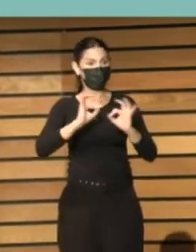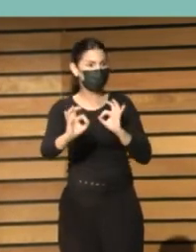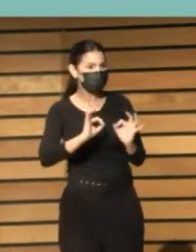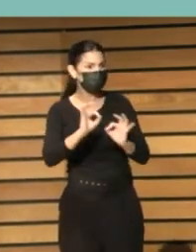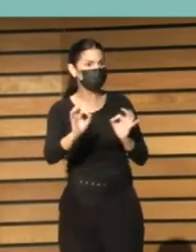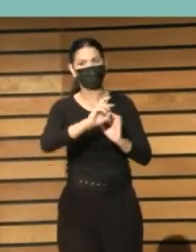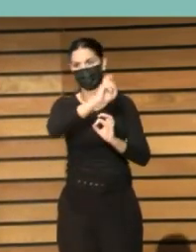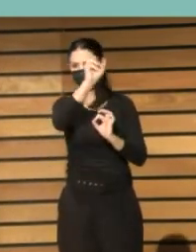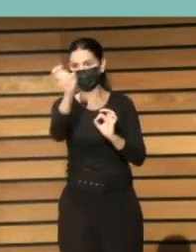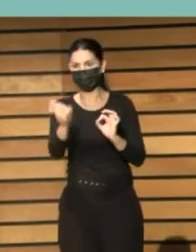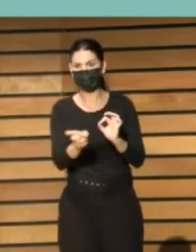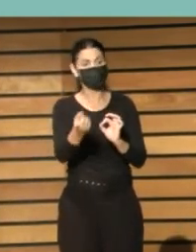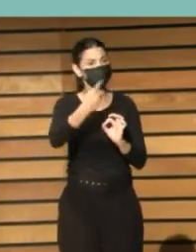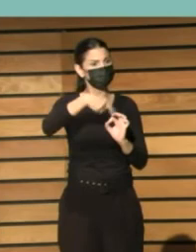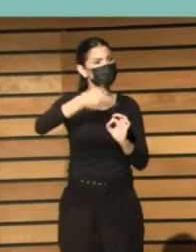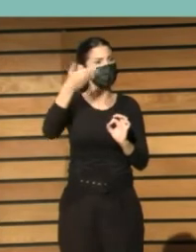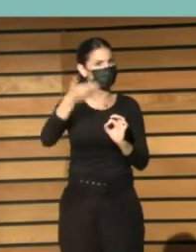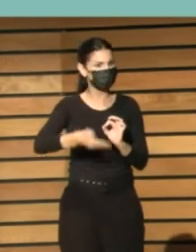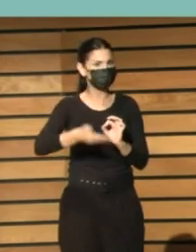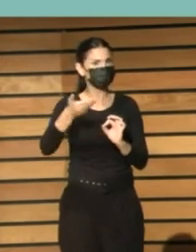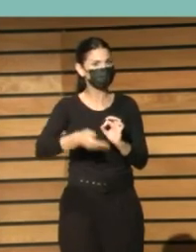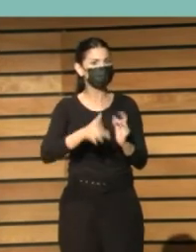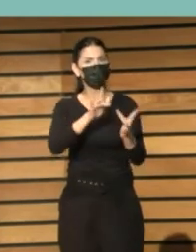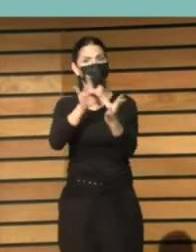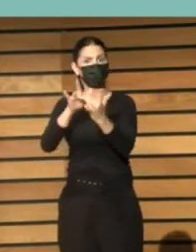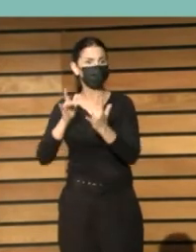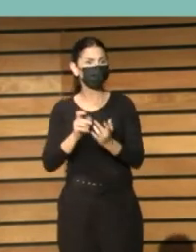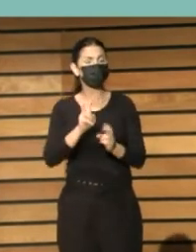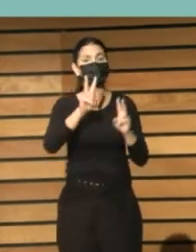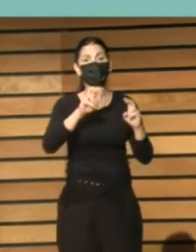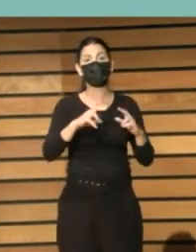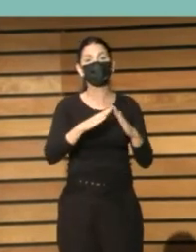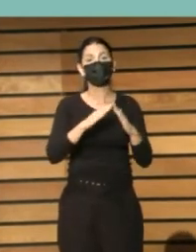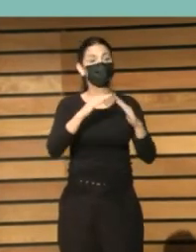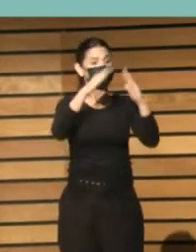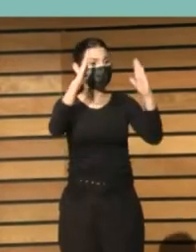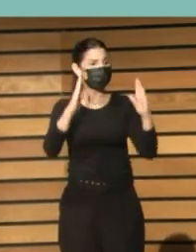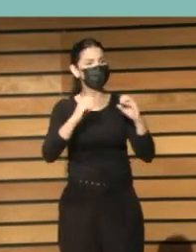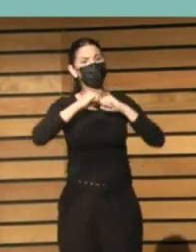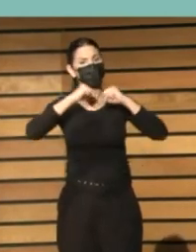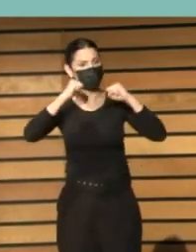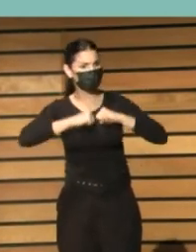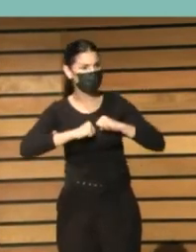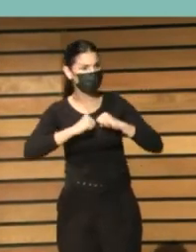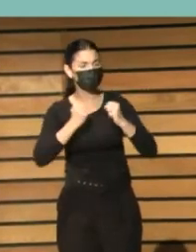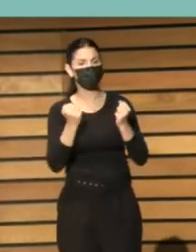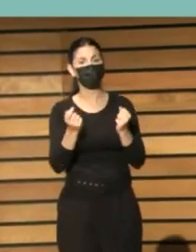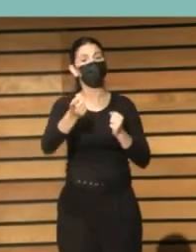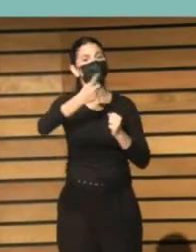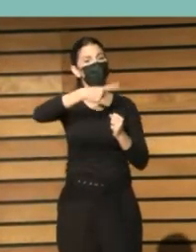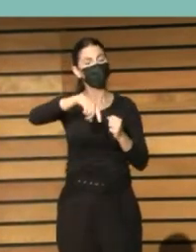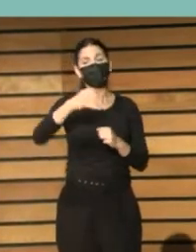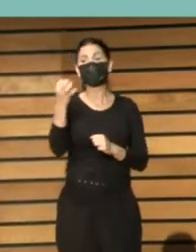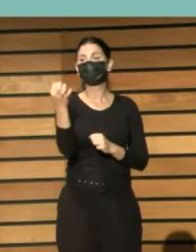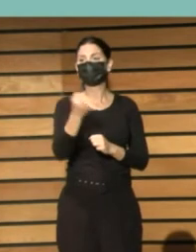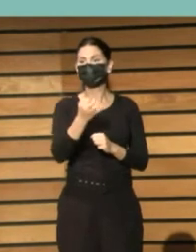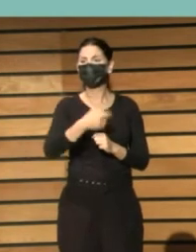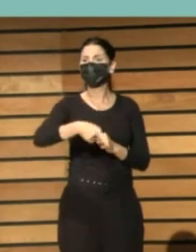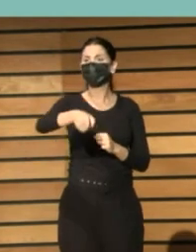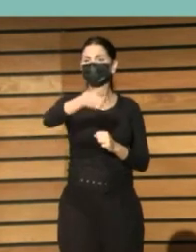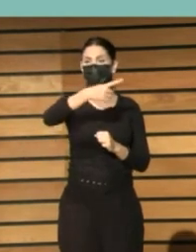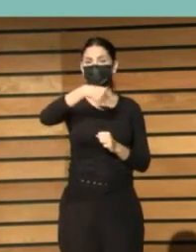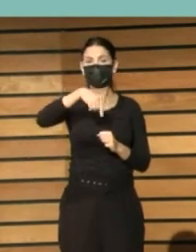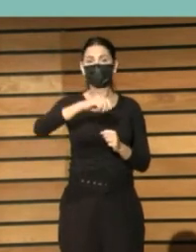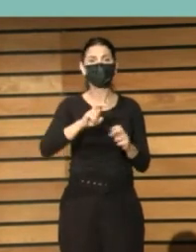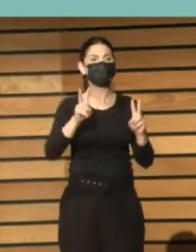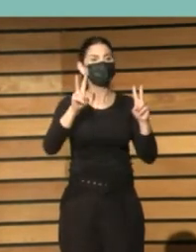etcétera tienen que estar en contacto quizá con los hogares de ancianos es decir ustedes tienen que llevar de ser